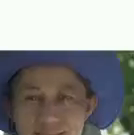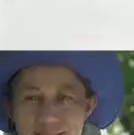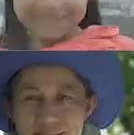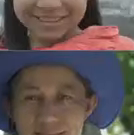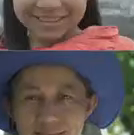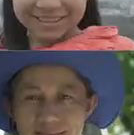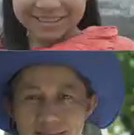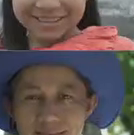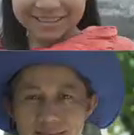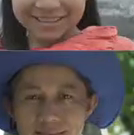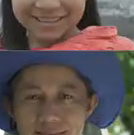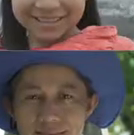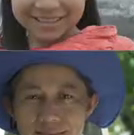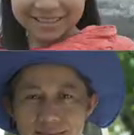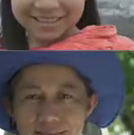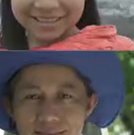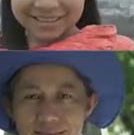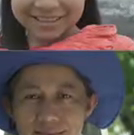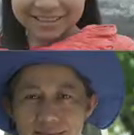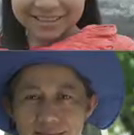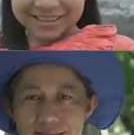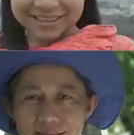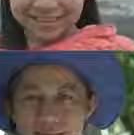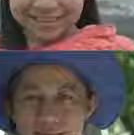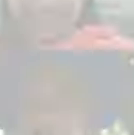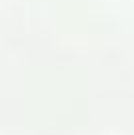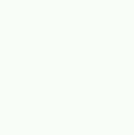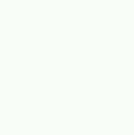now on coronavirus.